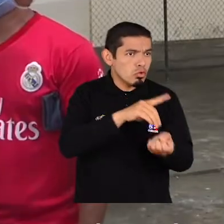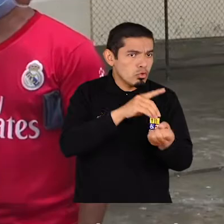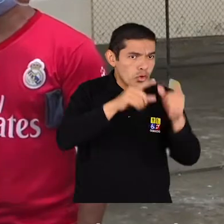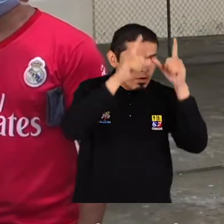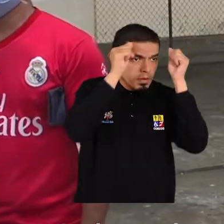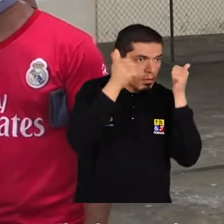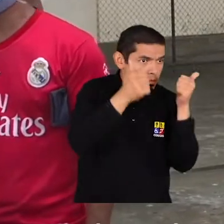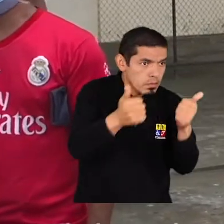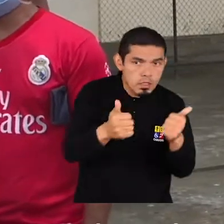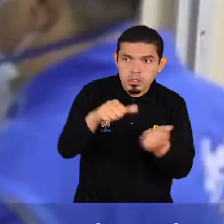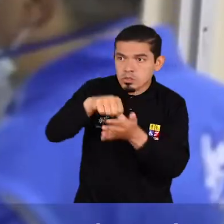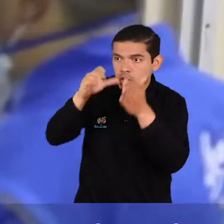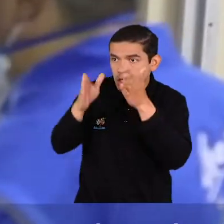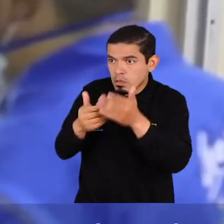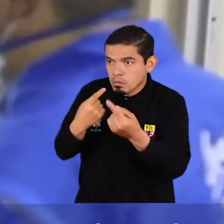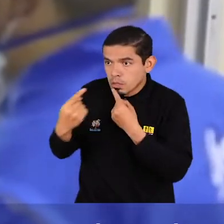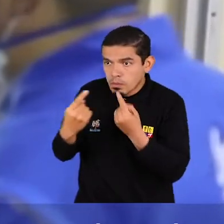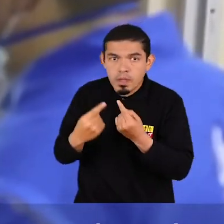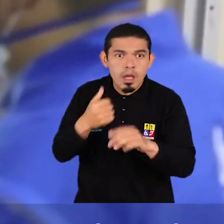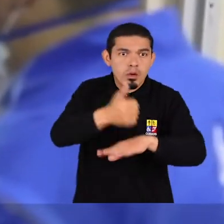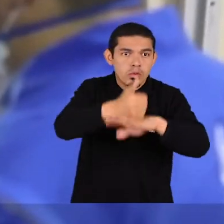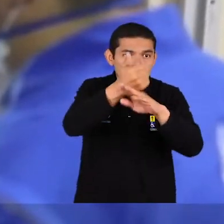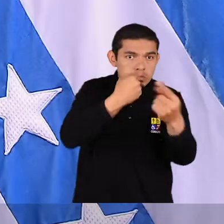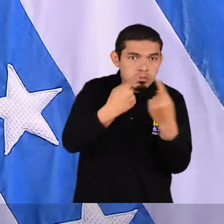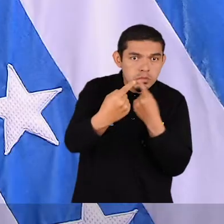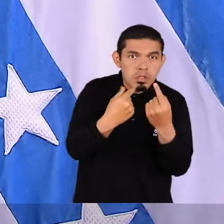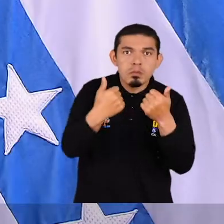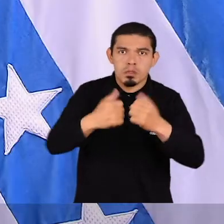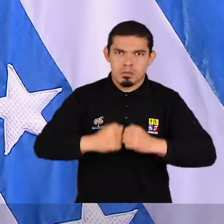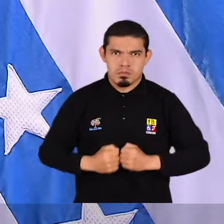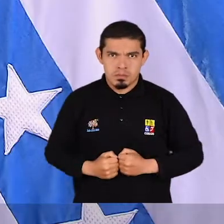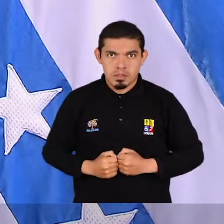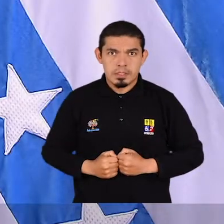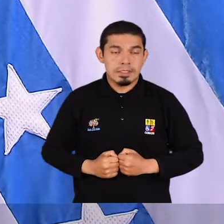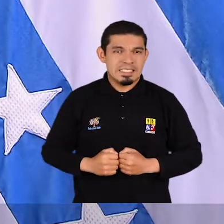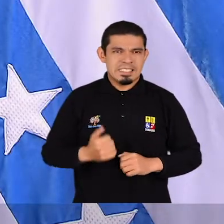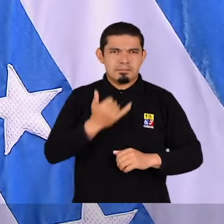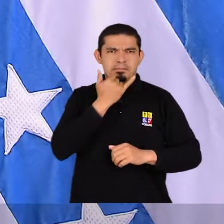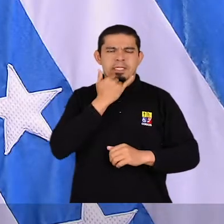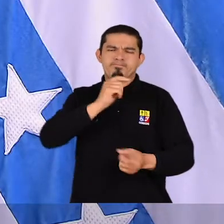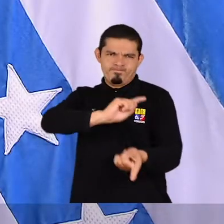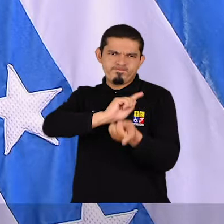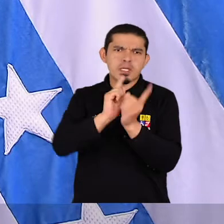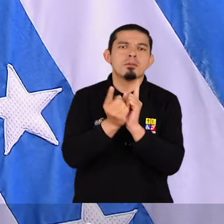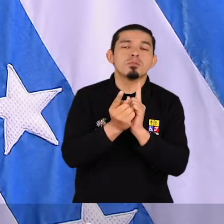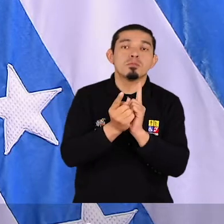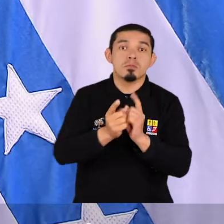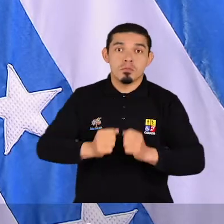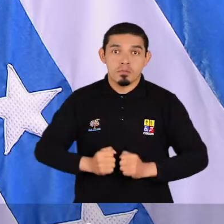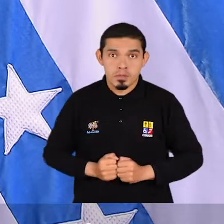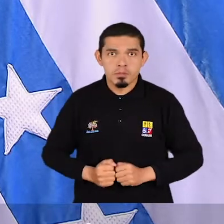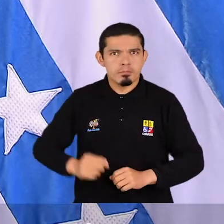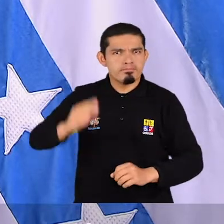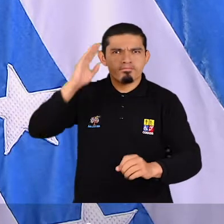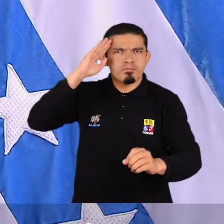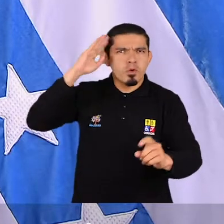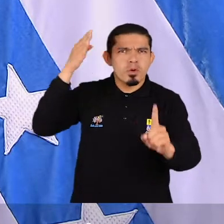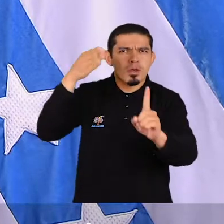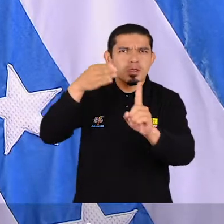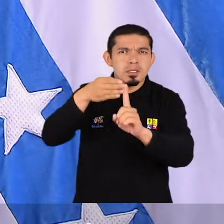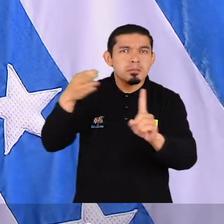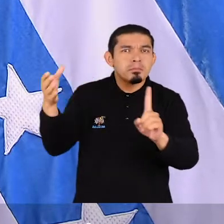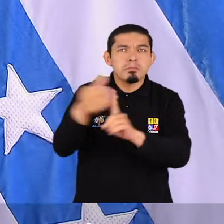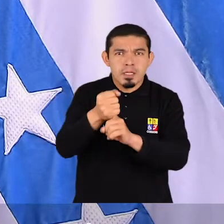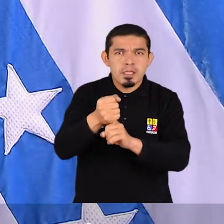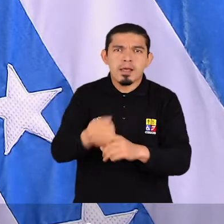con la ciudadanía y con las autoridades locales. Cuando es necesario corregir errores, lo hacemos de inmediato, con la convicción de que estamos aquí para